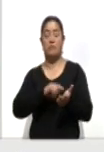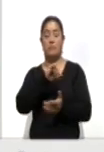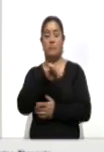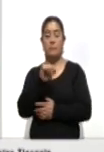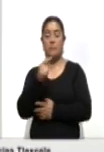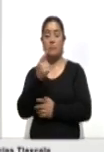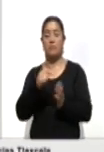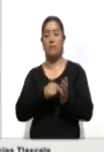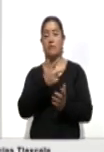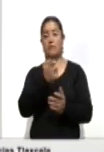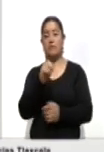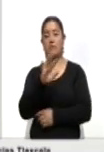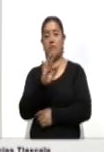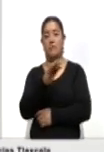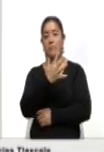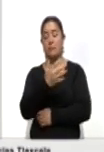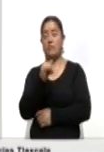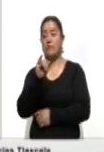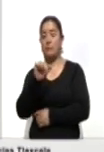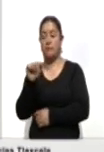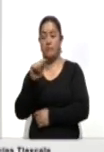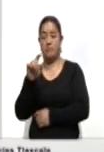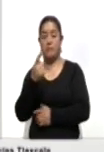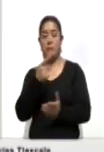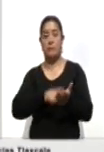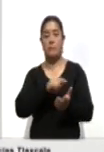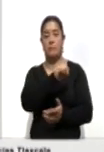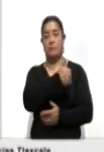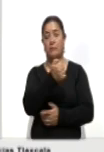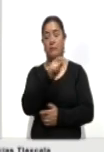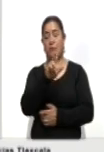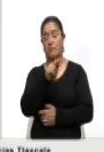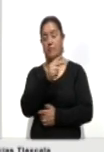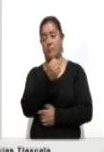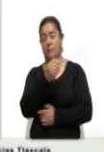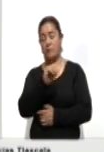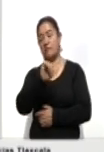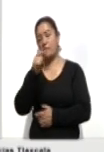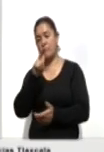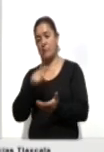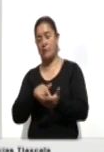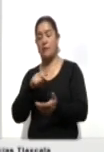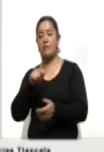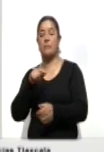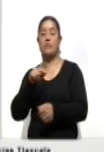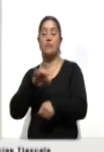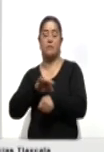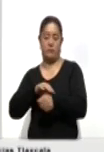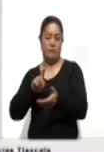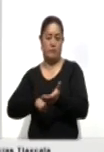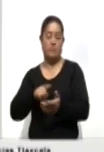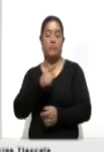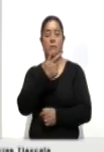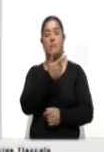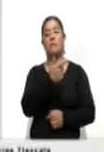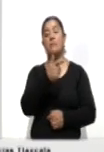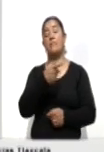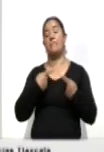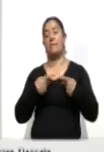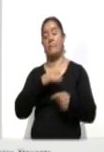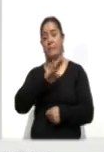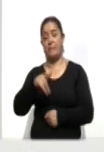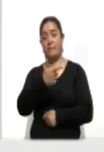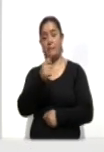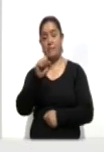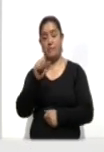.845 en el ISTE y 1.689 en otros espacios médicos. Mientras que del total de fallecimientos, 760 se han